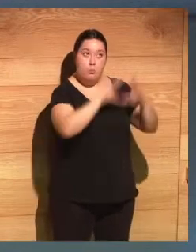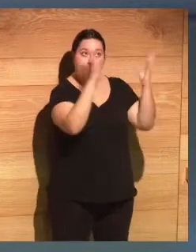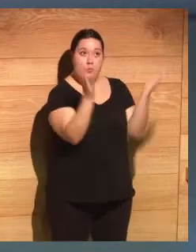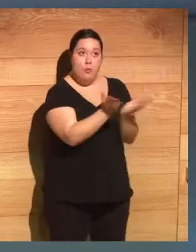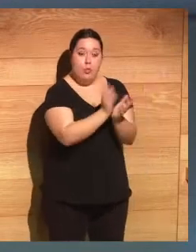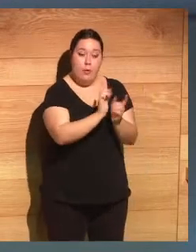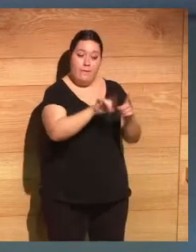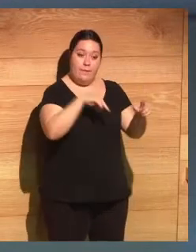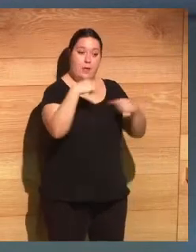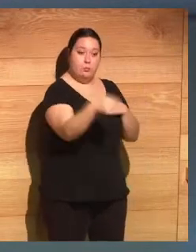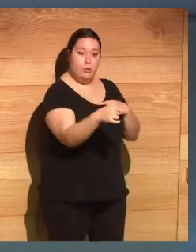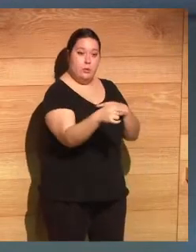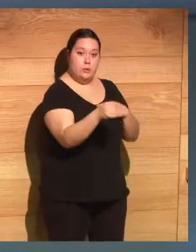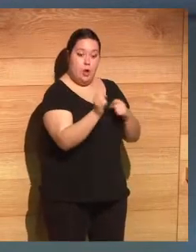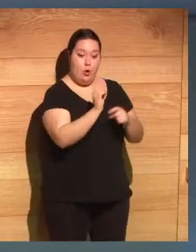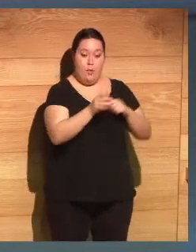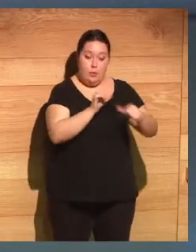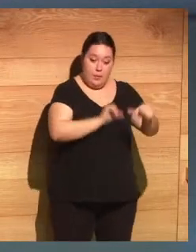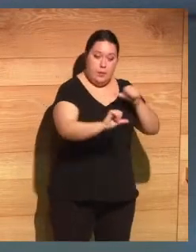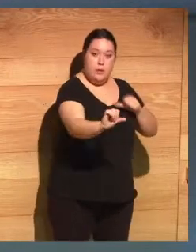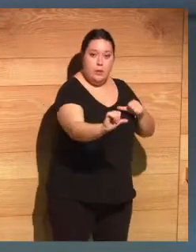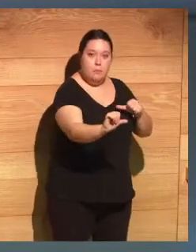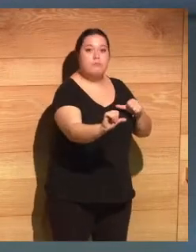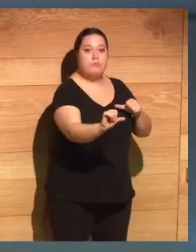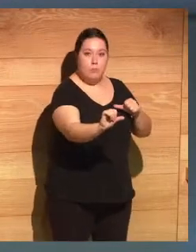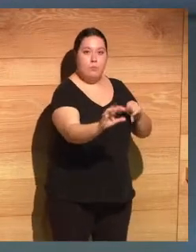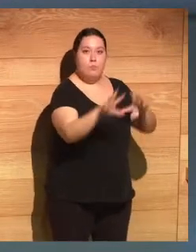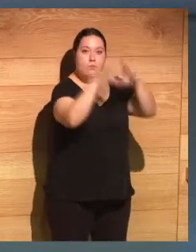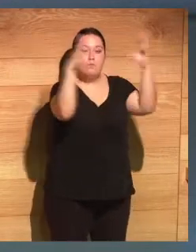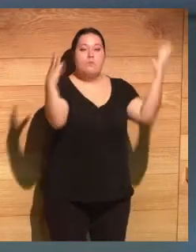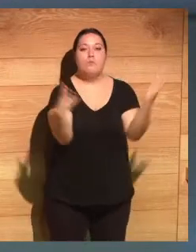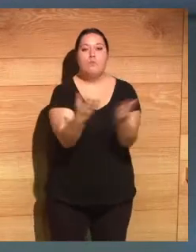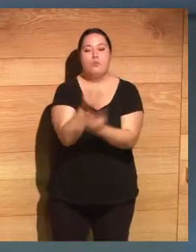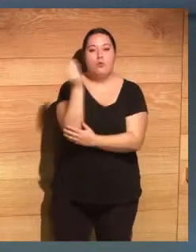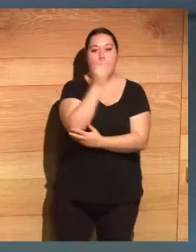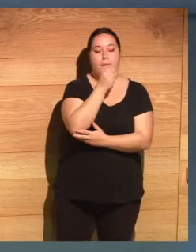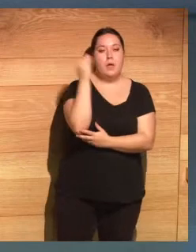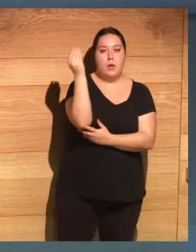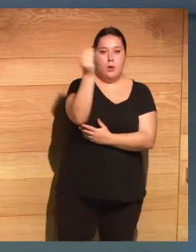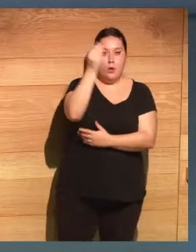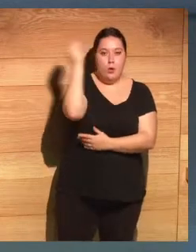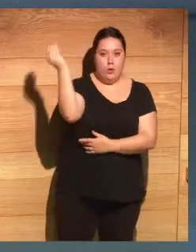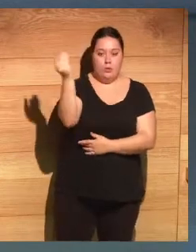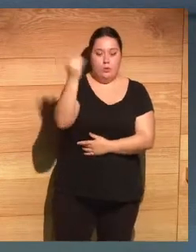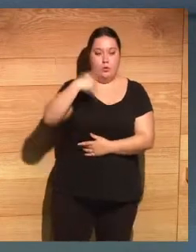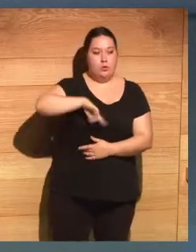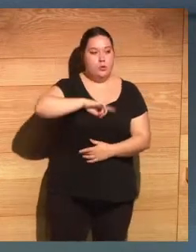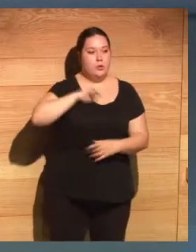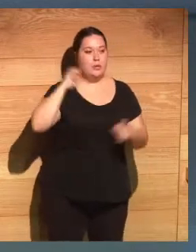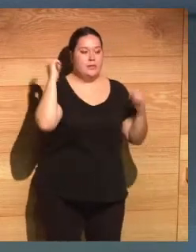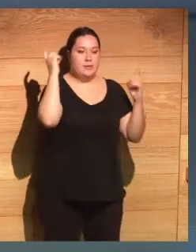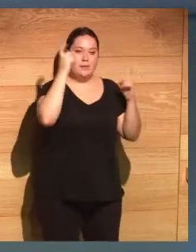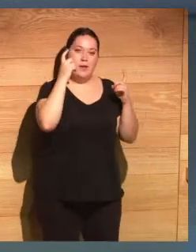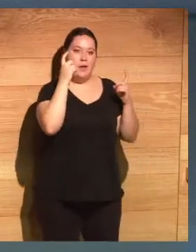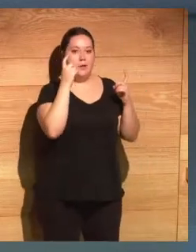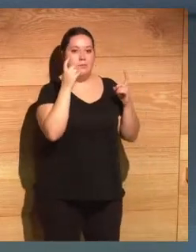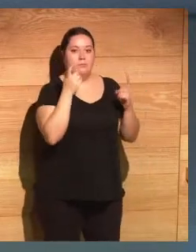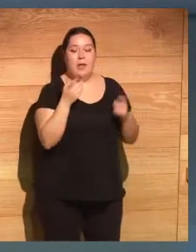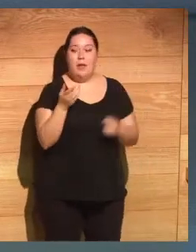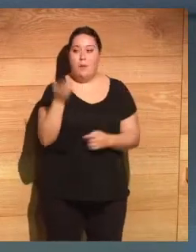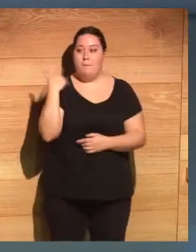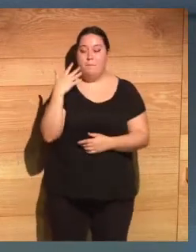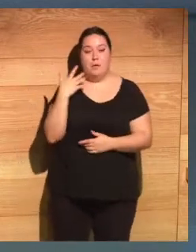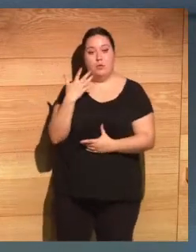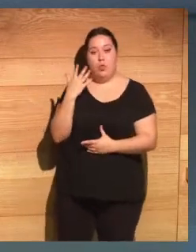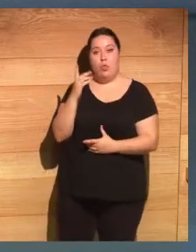de este impacto del COVID sea realmente un mundo mejor. Intentemos no repetir los errores del pasado.